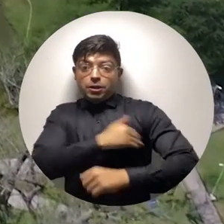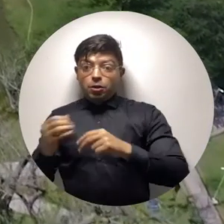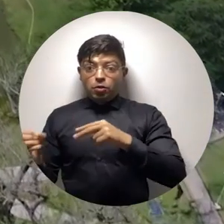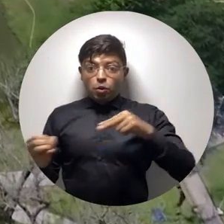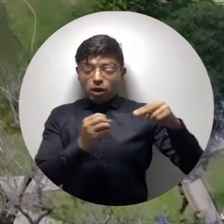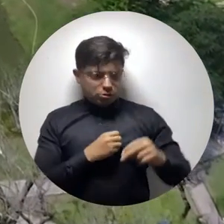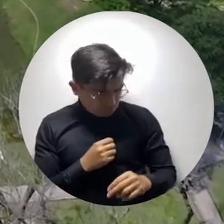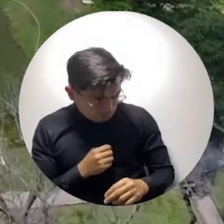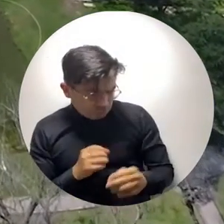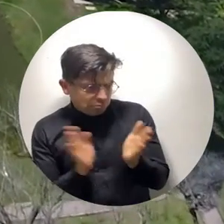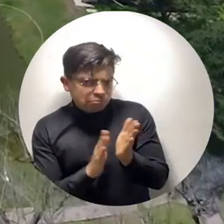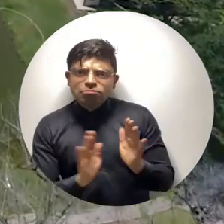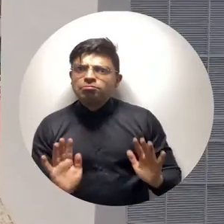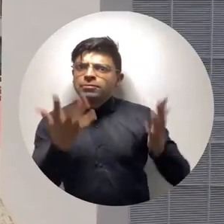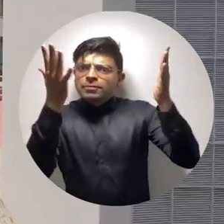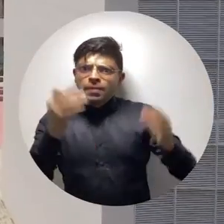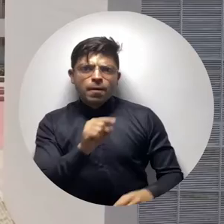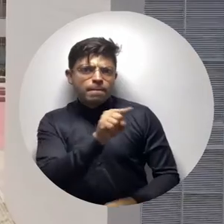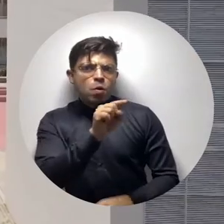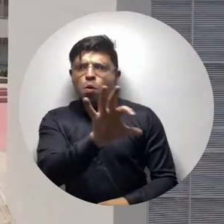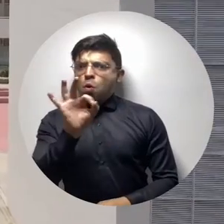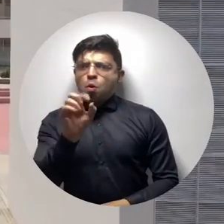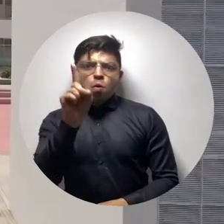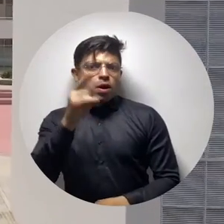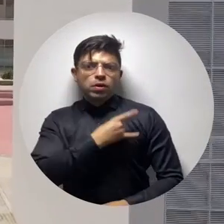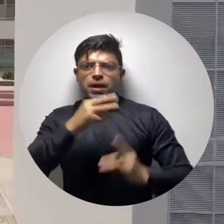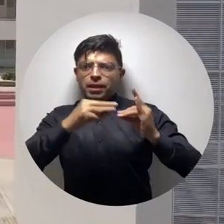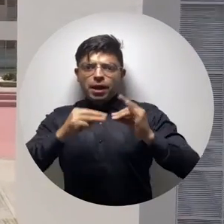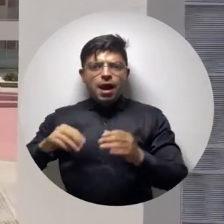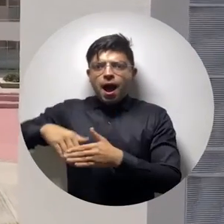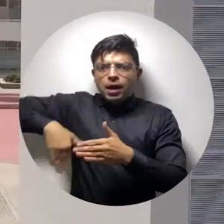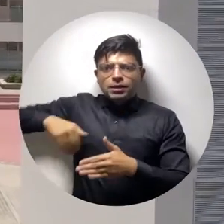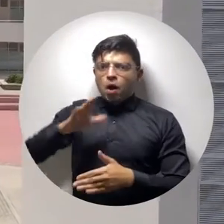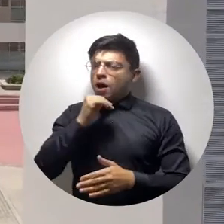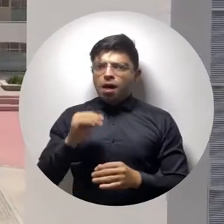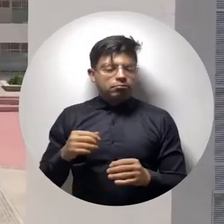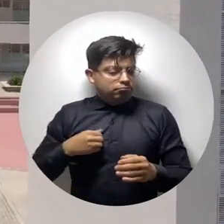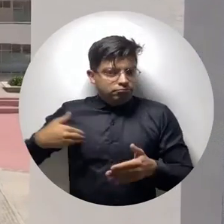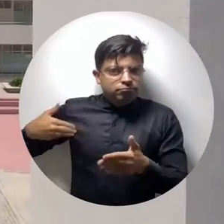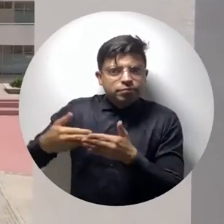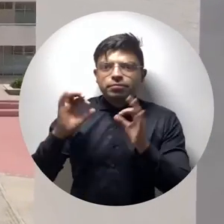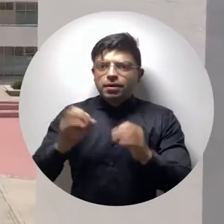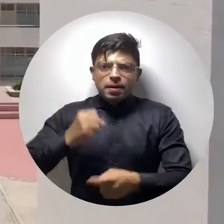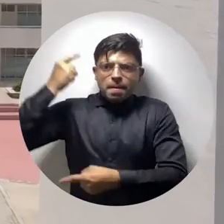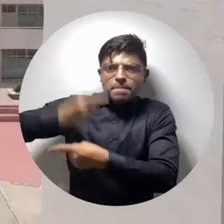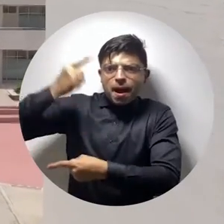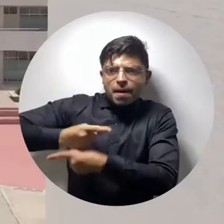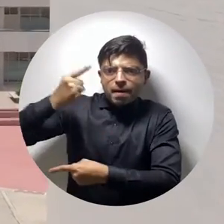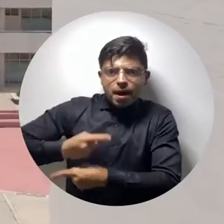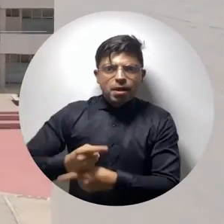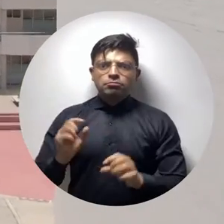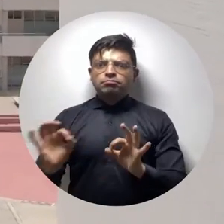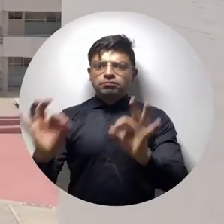tiene el Ministerio. Nos felicitaron, nos dijeron que somos los únicos que estamos al día en todos los procesos y que hemos cumplido con